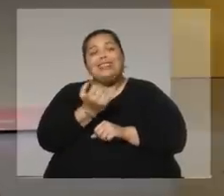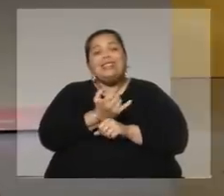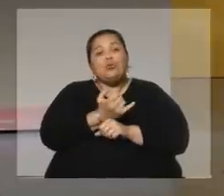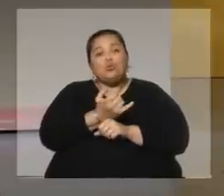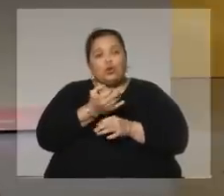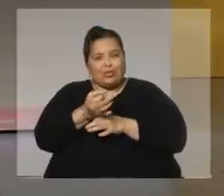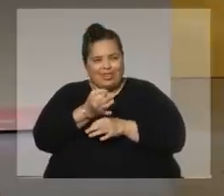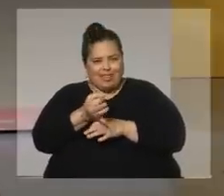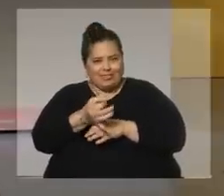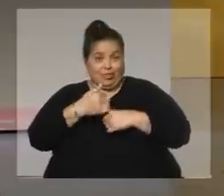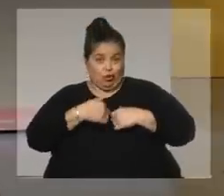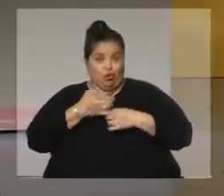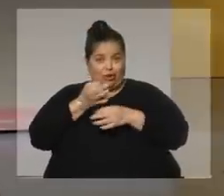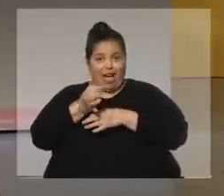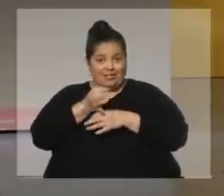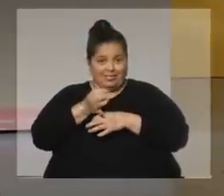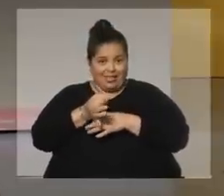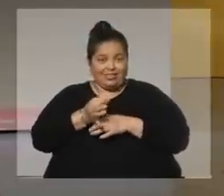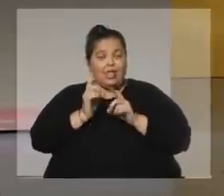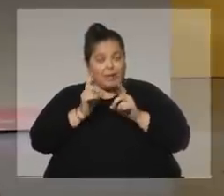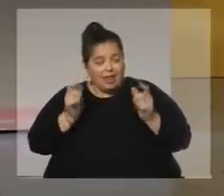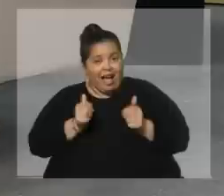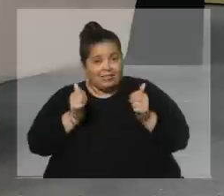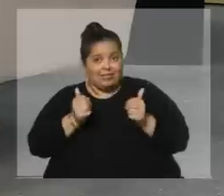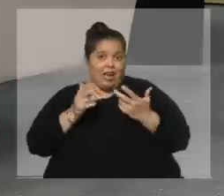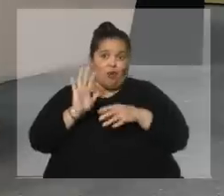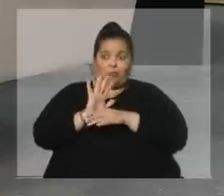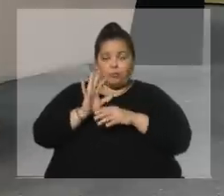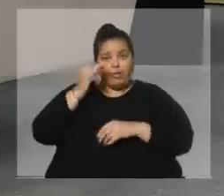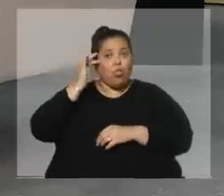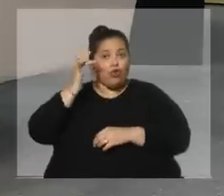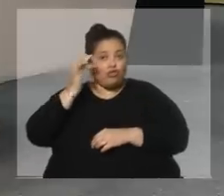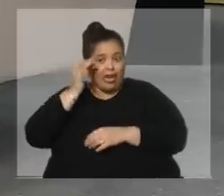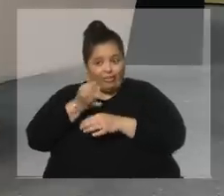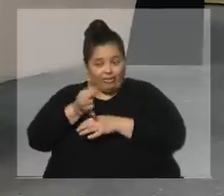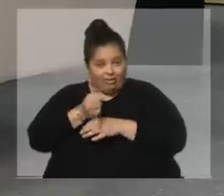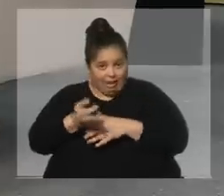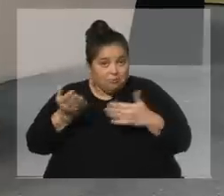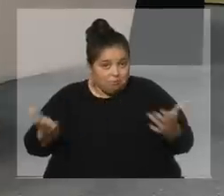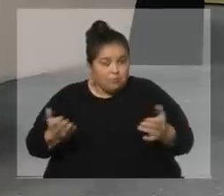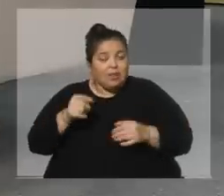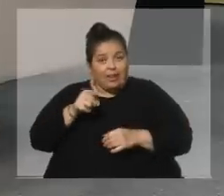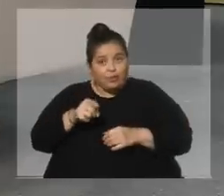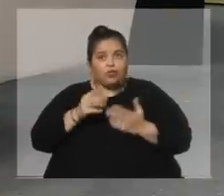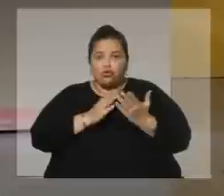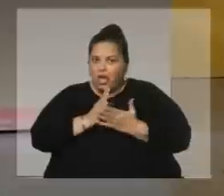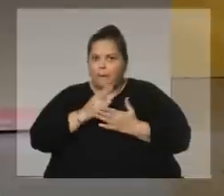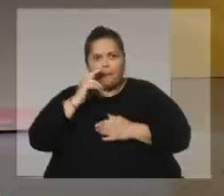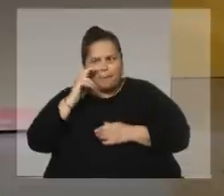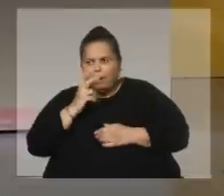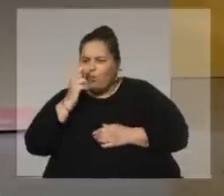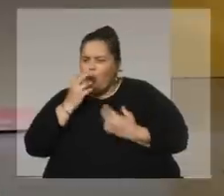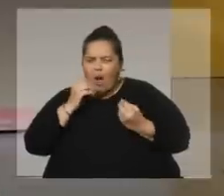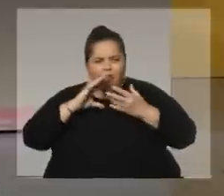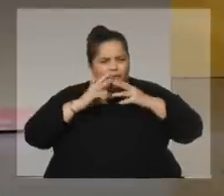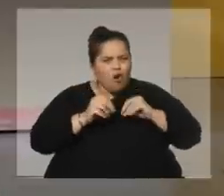daba clases y hacía el docente. Y era el docente que trataba por todos los medios de que la gente